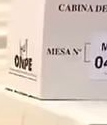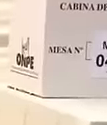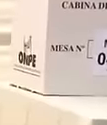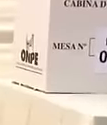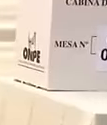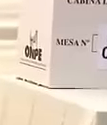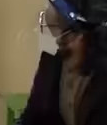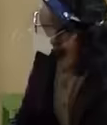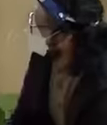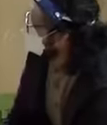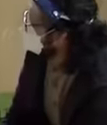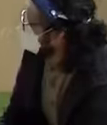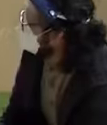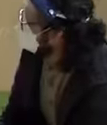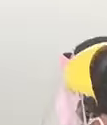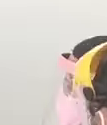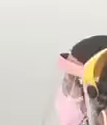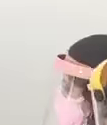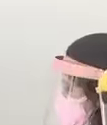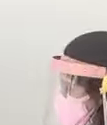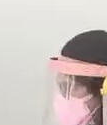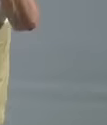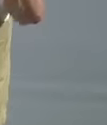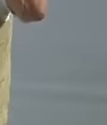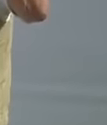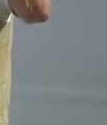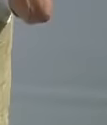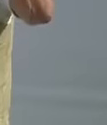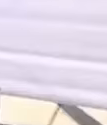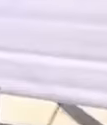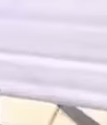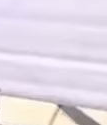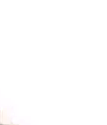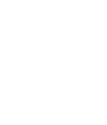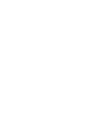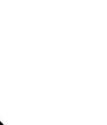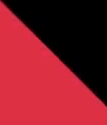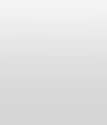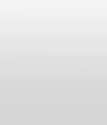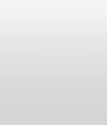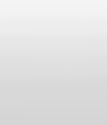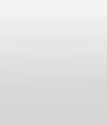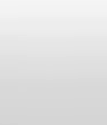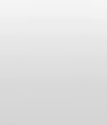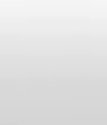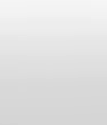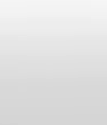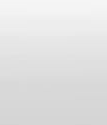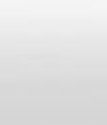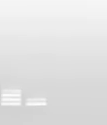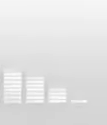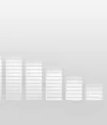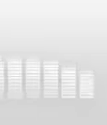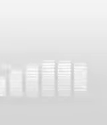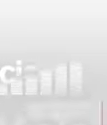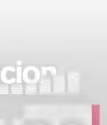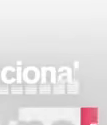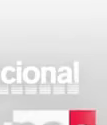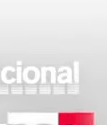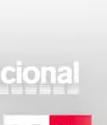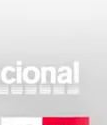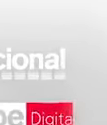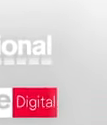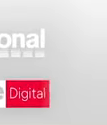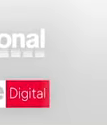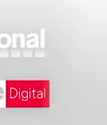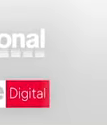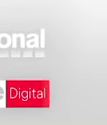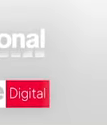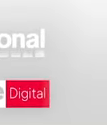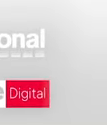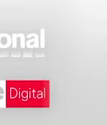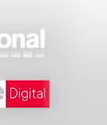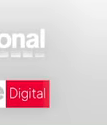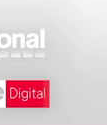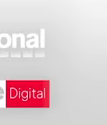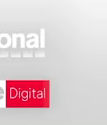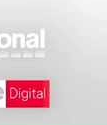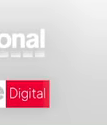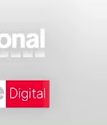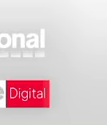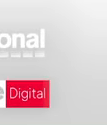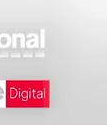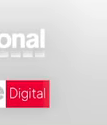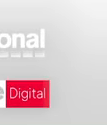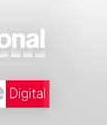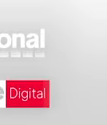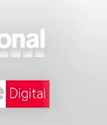y candidatos presidenciales. Que tu decisión siga siendo sumarse a las plataformas del IRTP y seamos